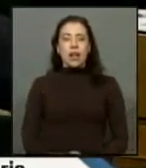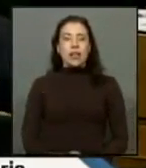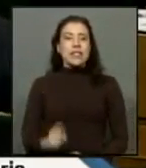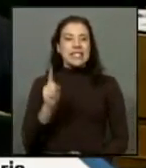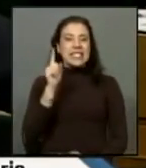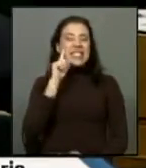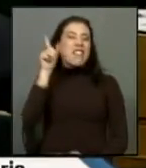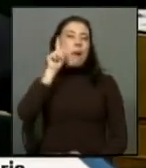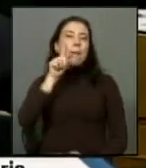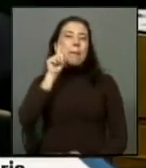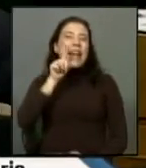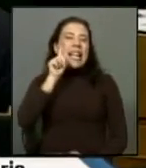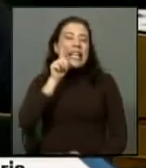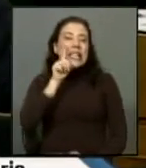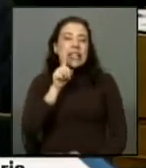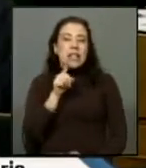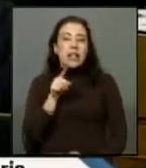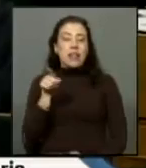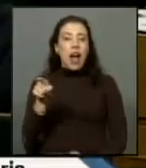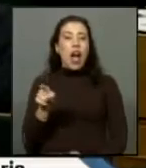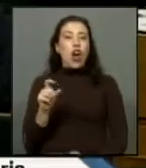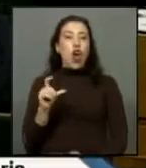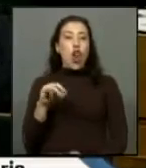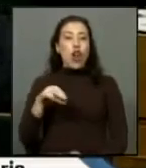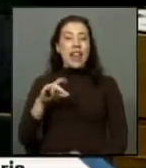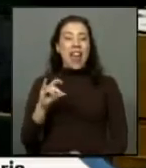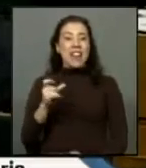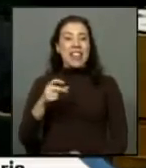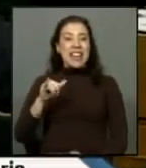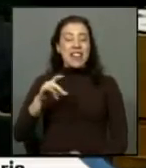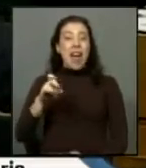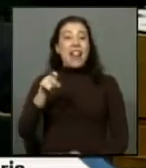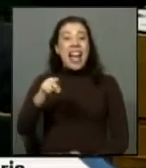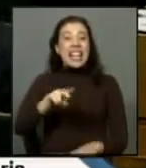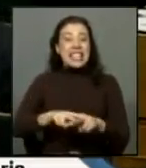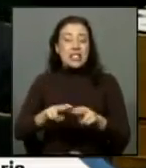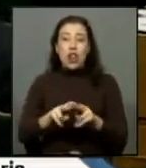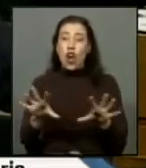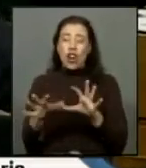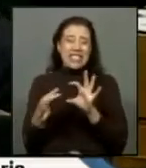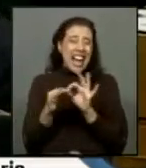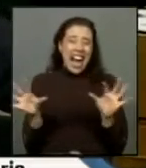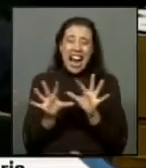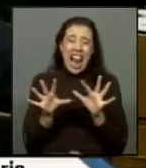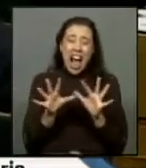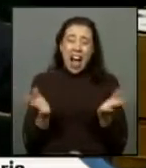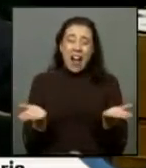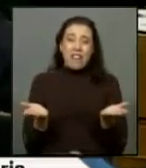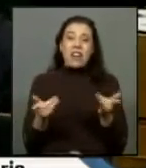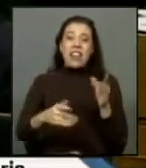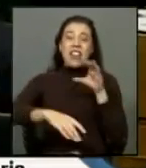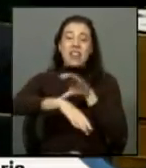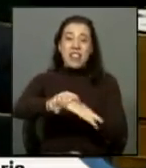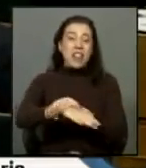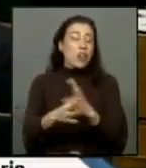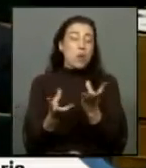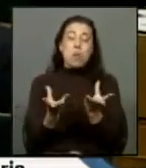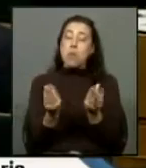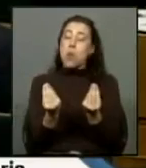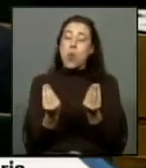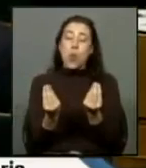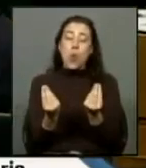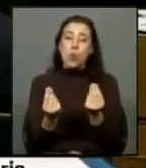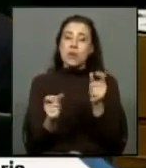estábamos mintiendo en Colonia Inidad cuando allí se cometieron atrocidades y fueron detenidos tantas personas